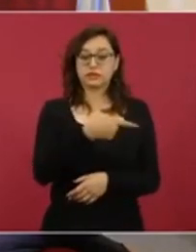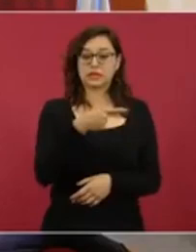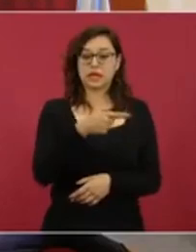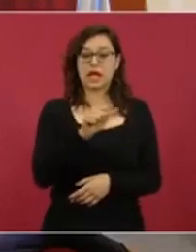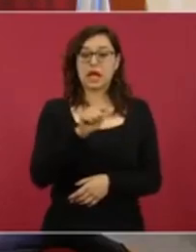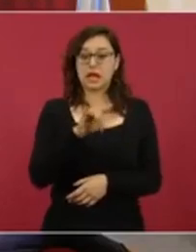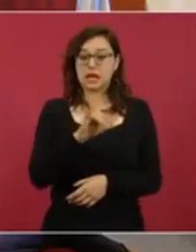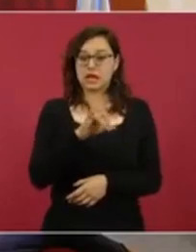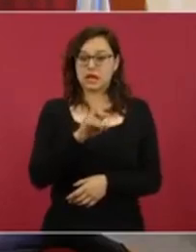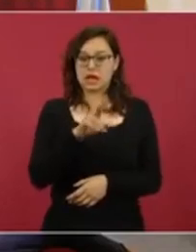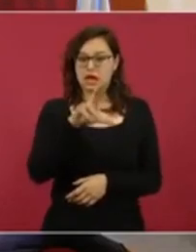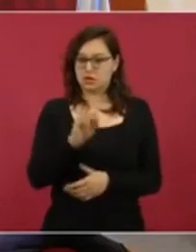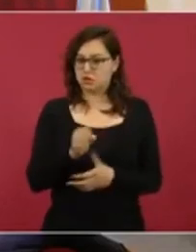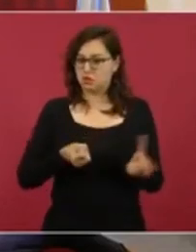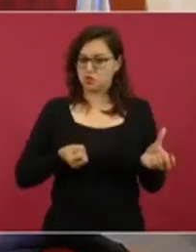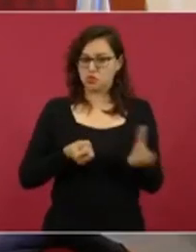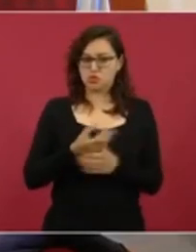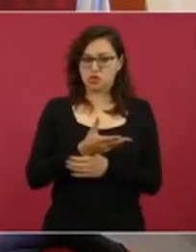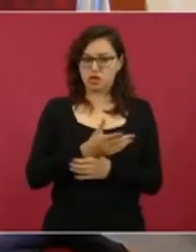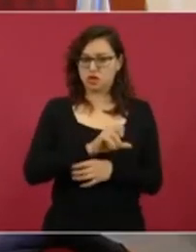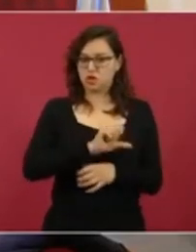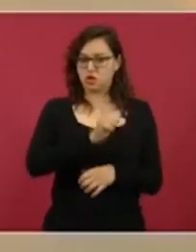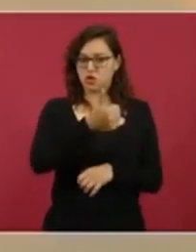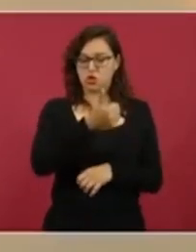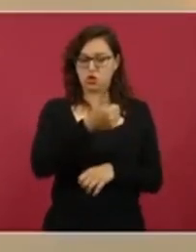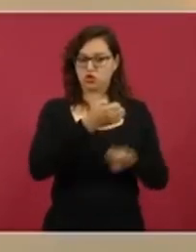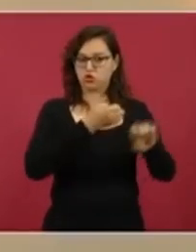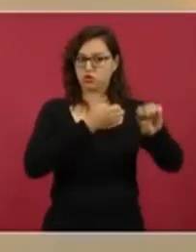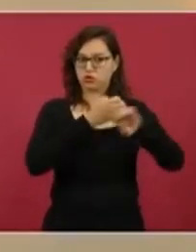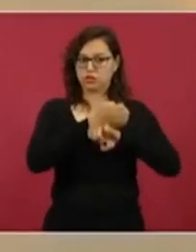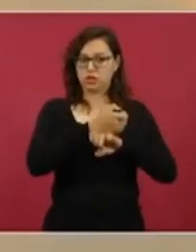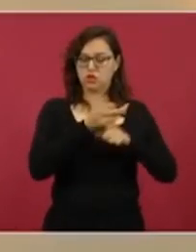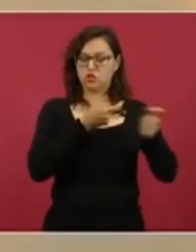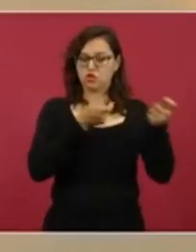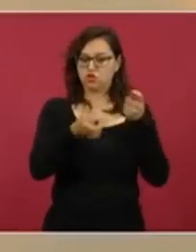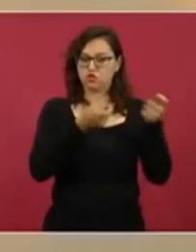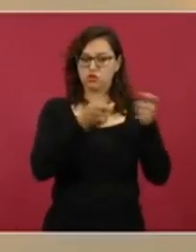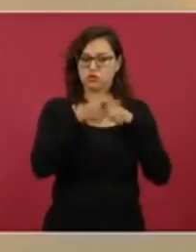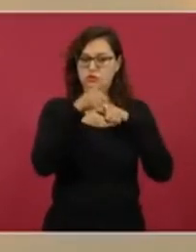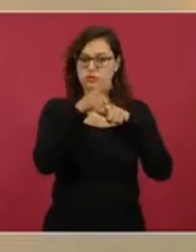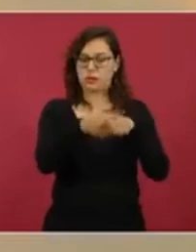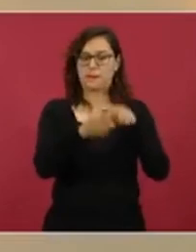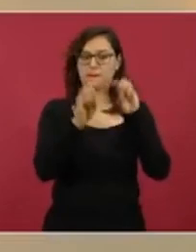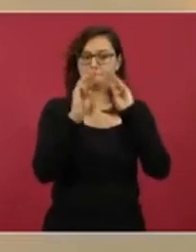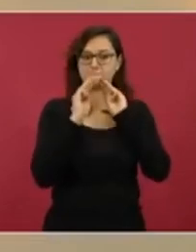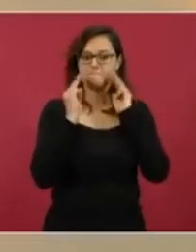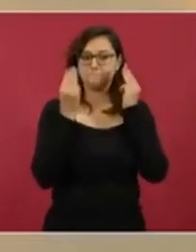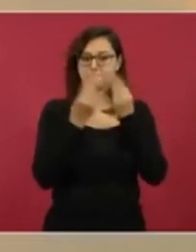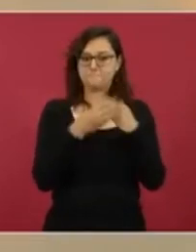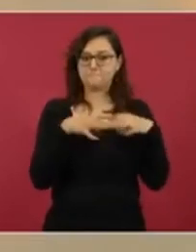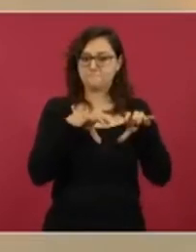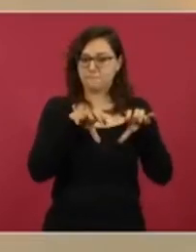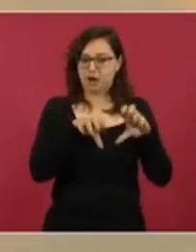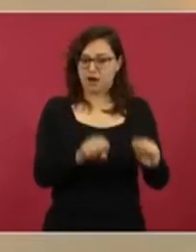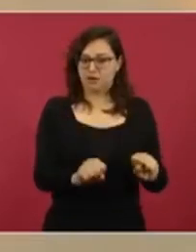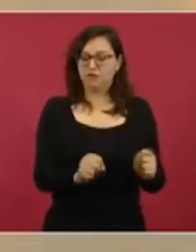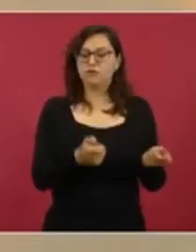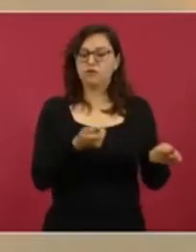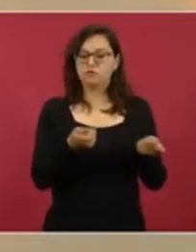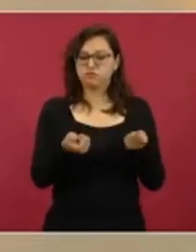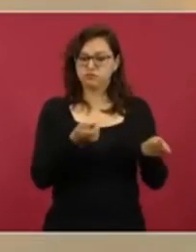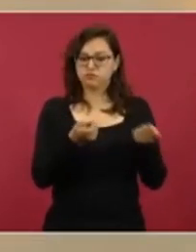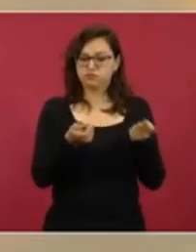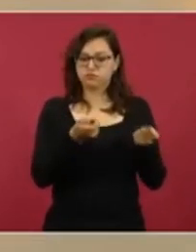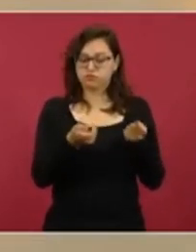de plaza en otra entidad, no en Michoacán, no en San José de Gracia, pero finalmente como parte del grupo